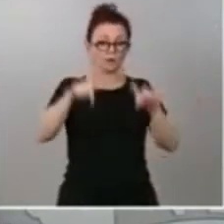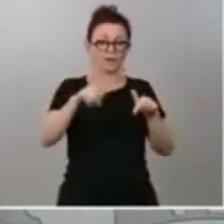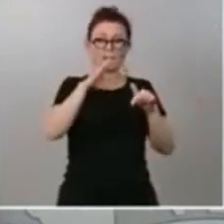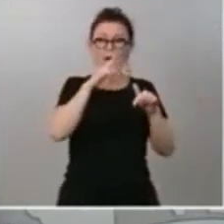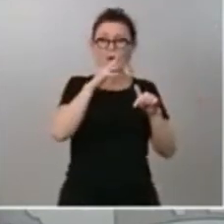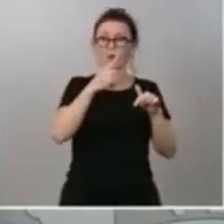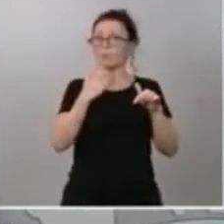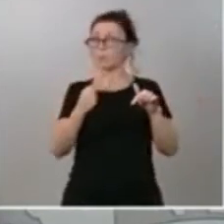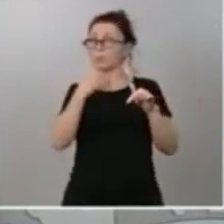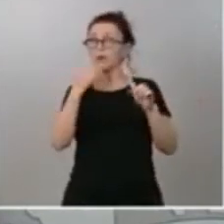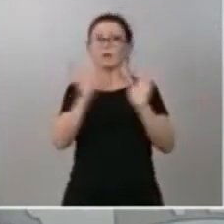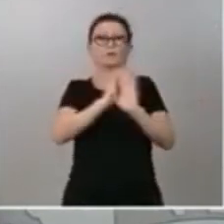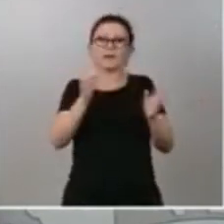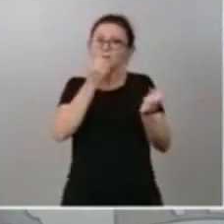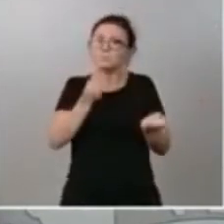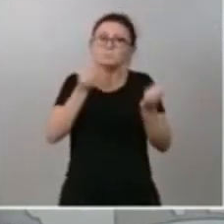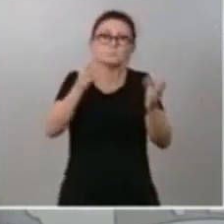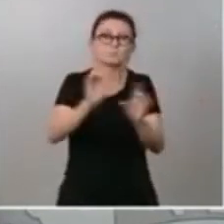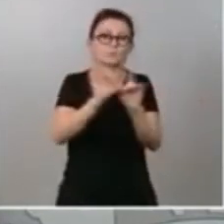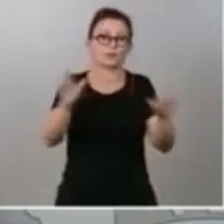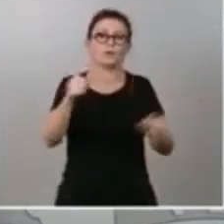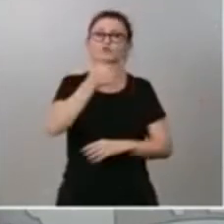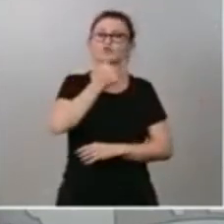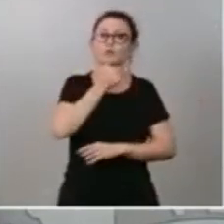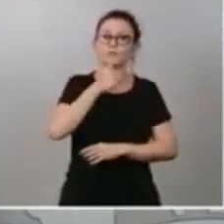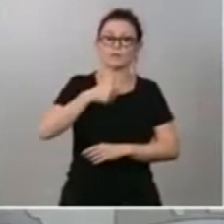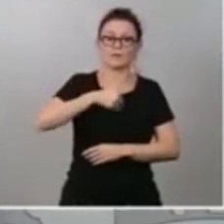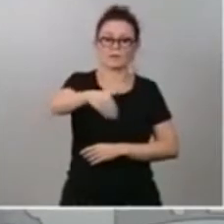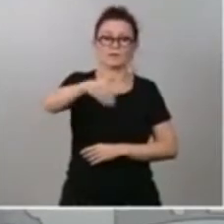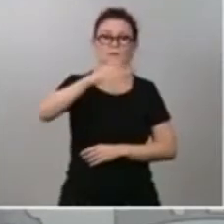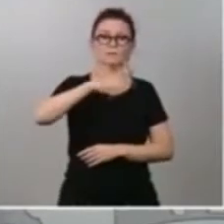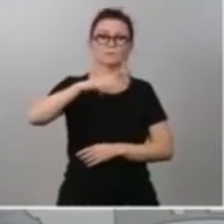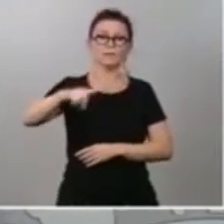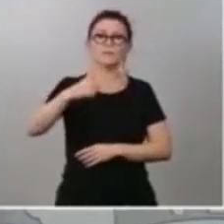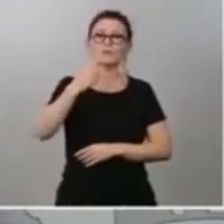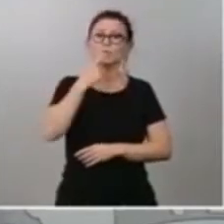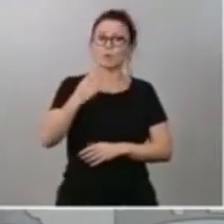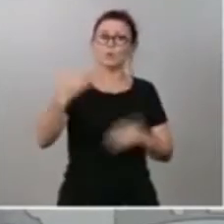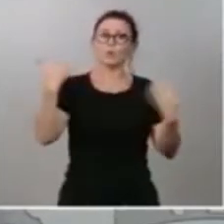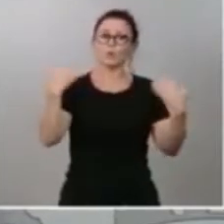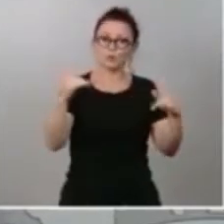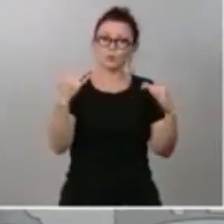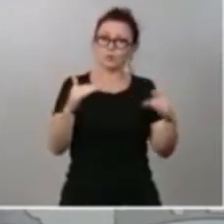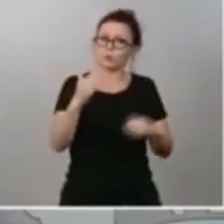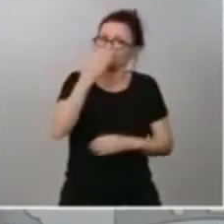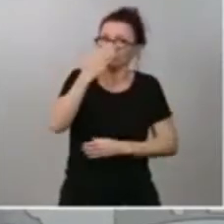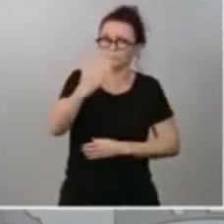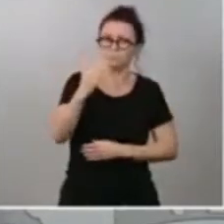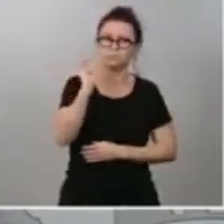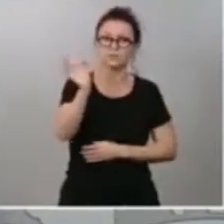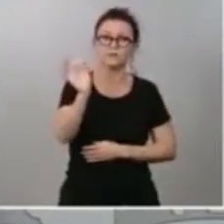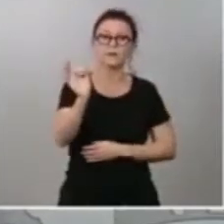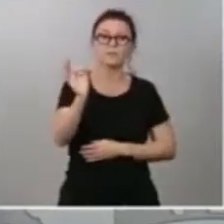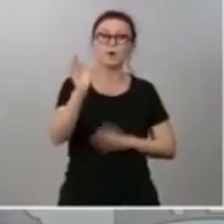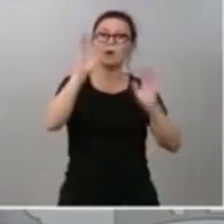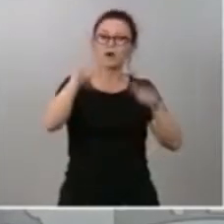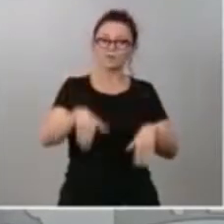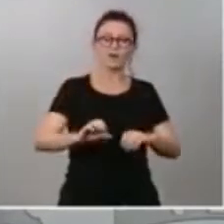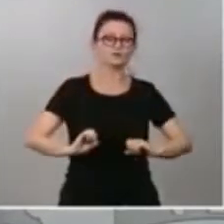quedan meses difíciles, muy difíciles, pero tengan la garantía de que los vamos a superar juntos. Para ello,